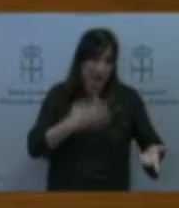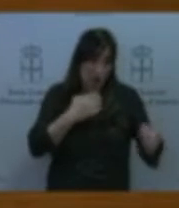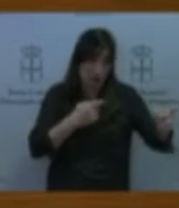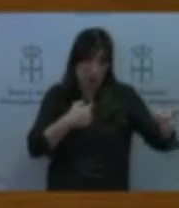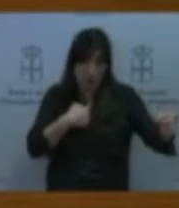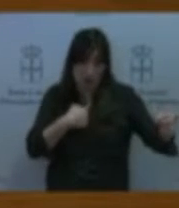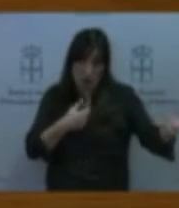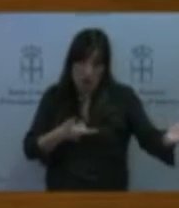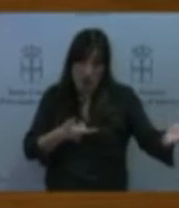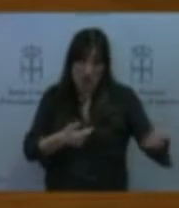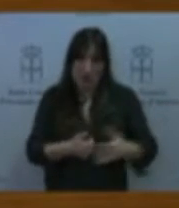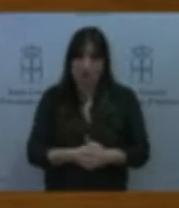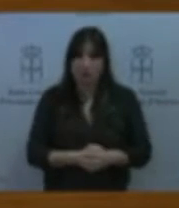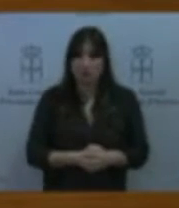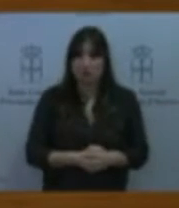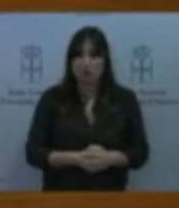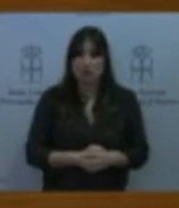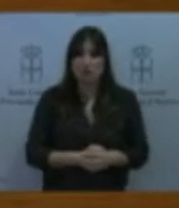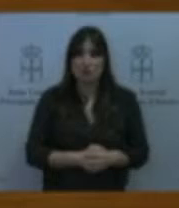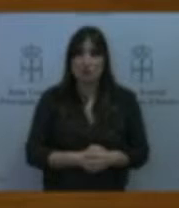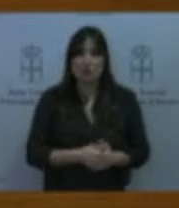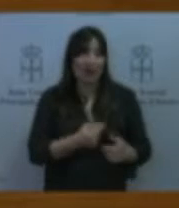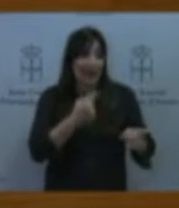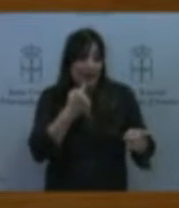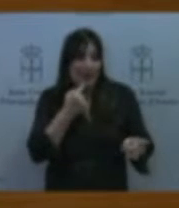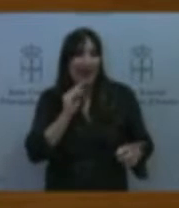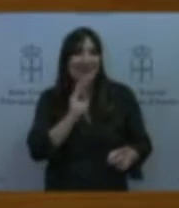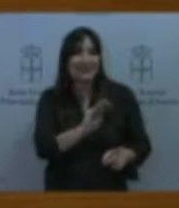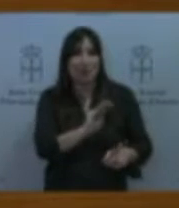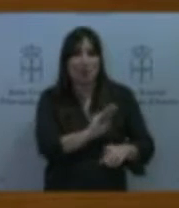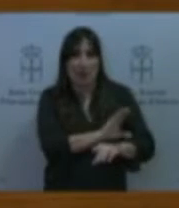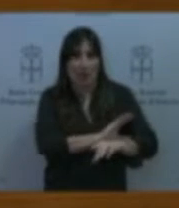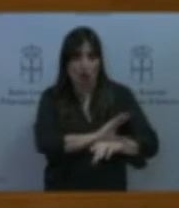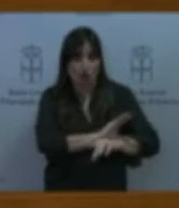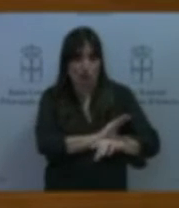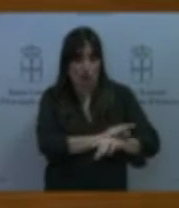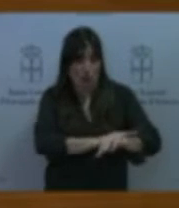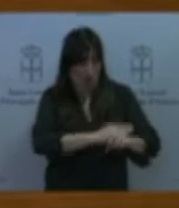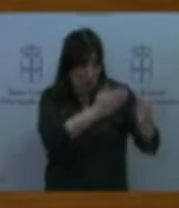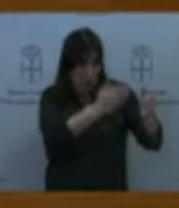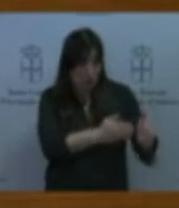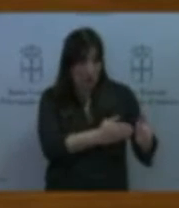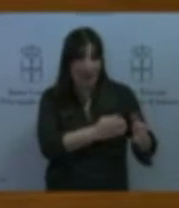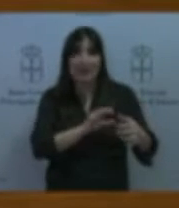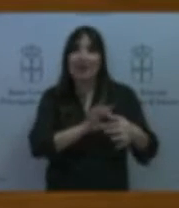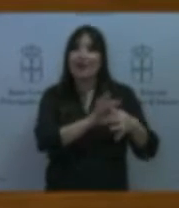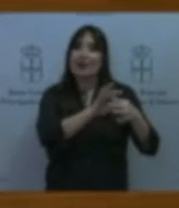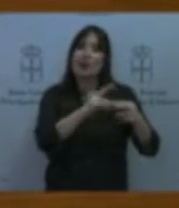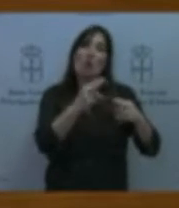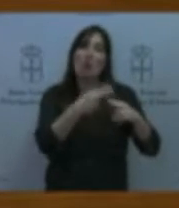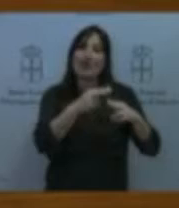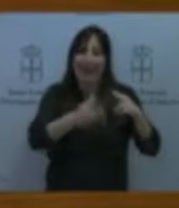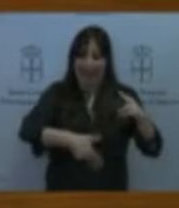interpela al consejo de gobierno el diputado que suscribe sobre política general en materia de movilidad